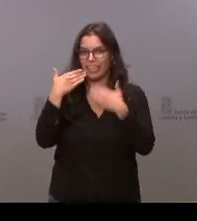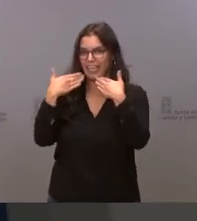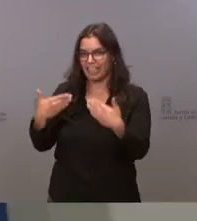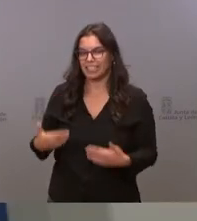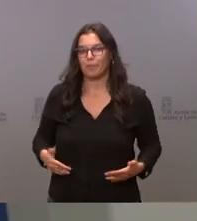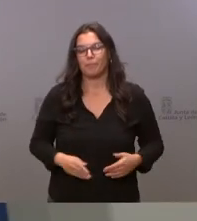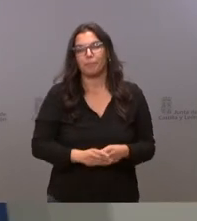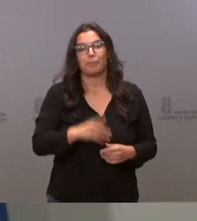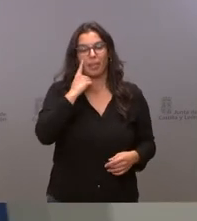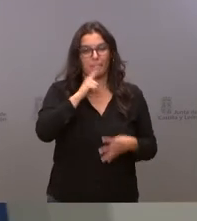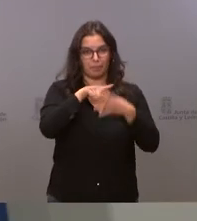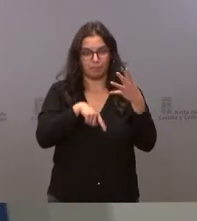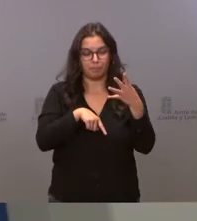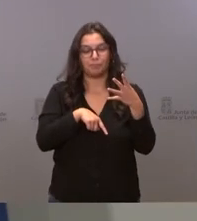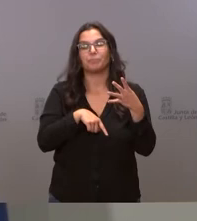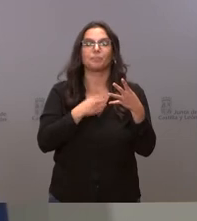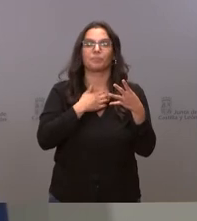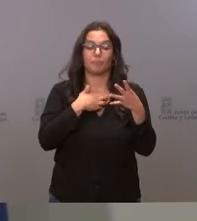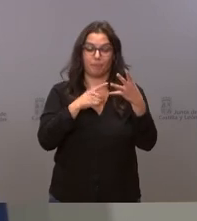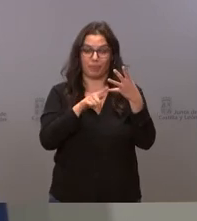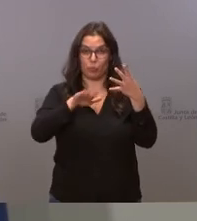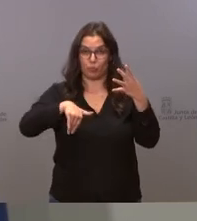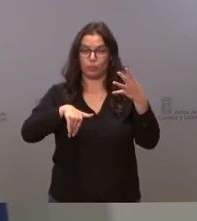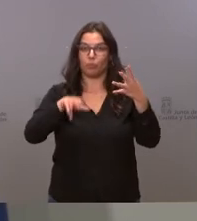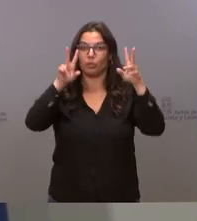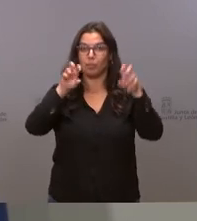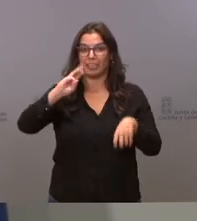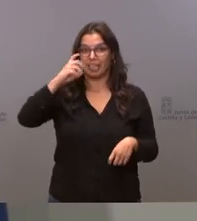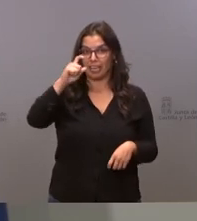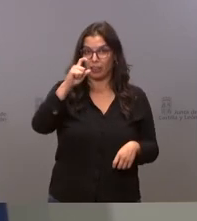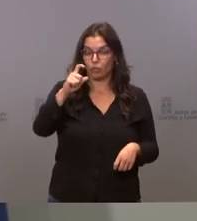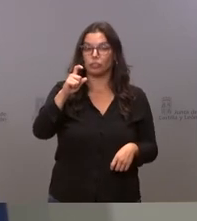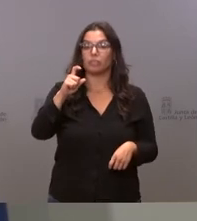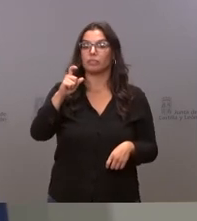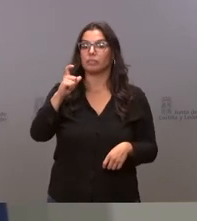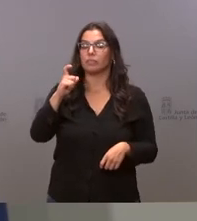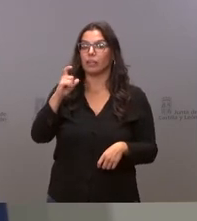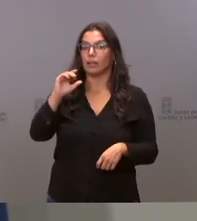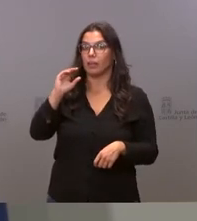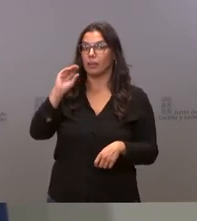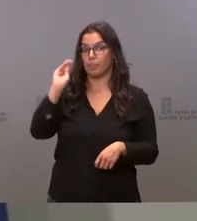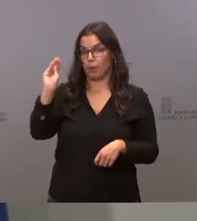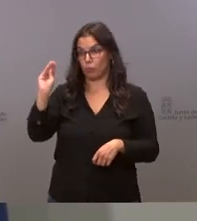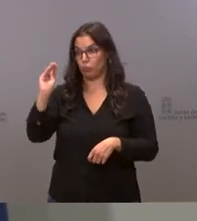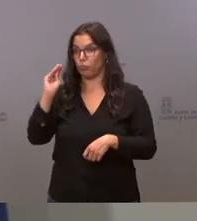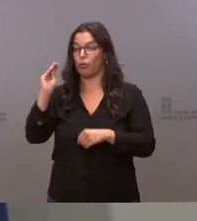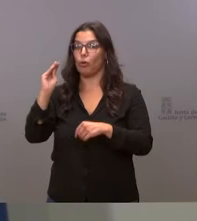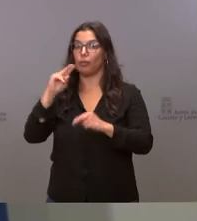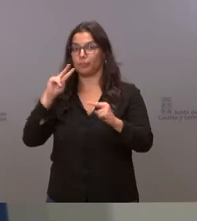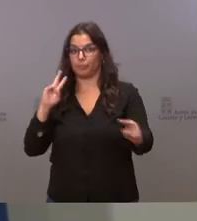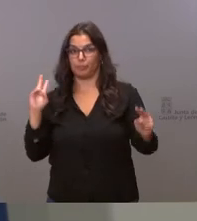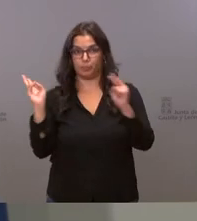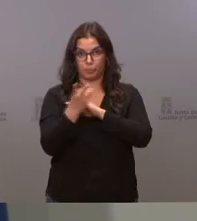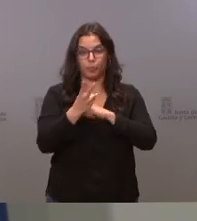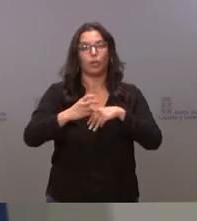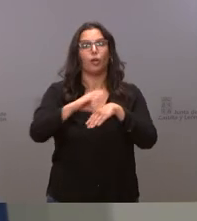bueno sobre este último asunto lo de la tercera dosis se lo pasaremos a través de